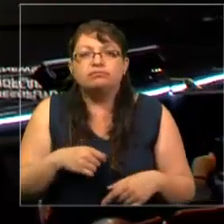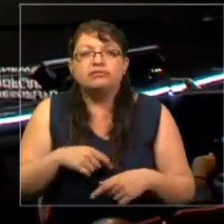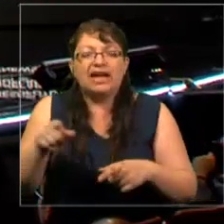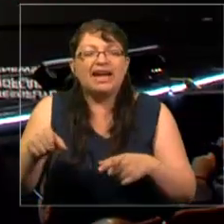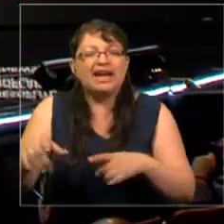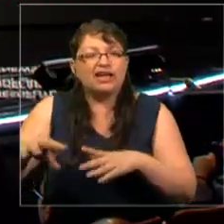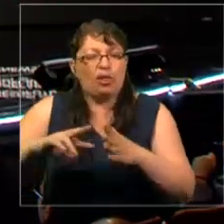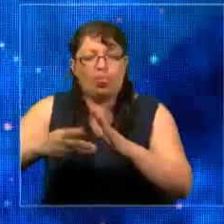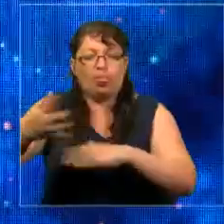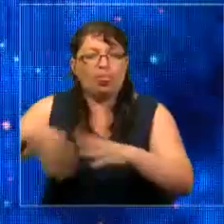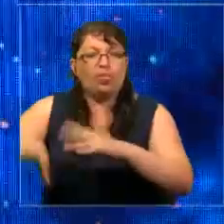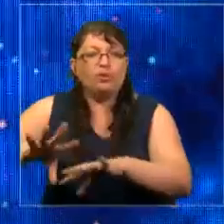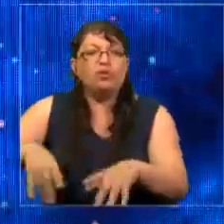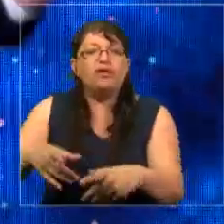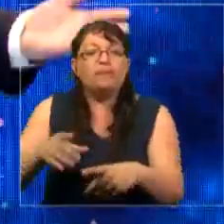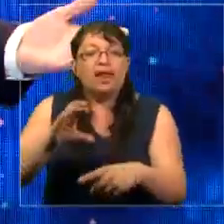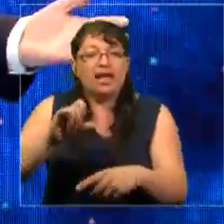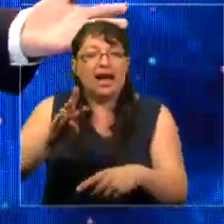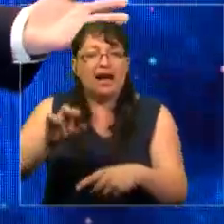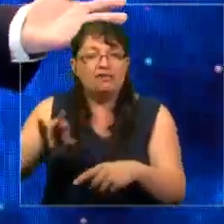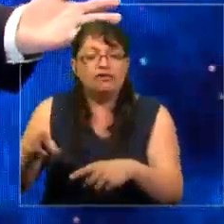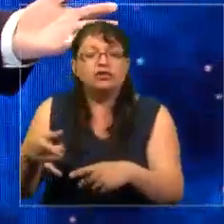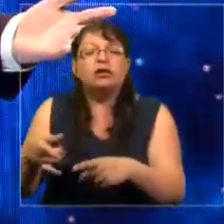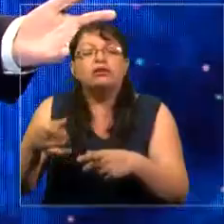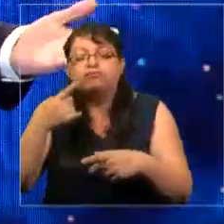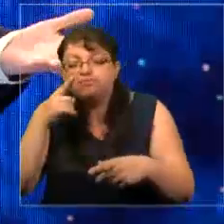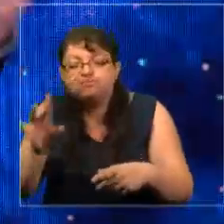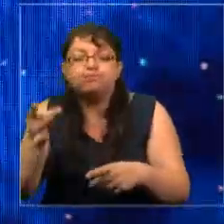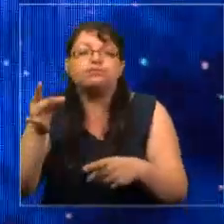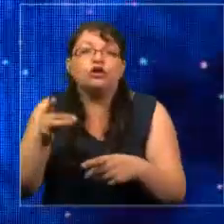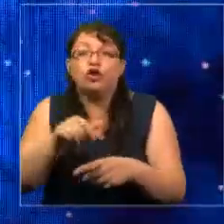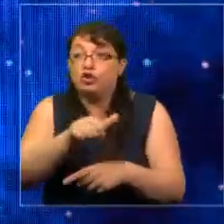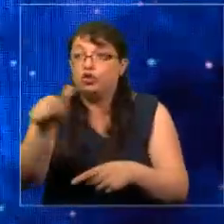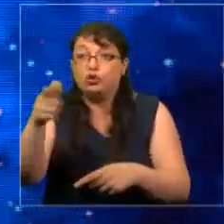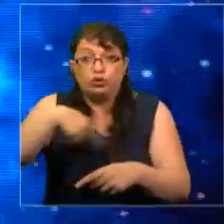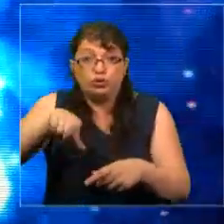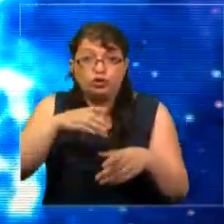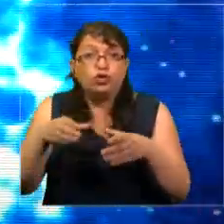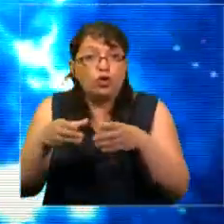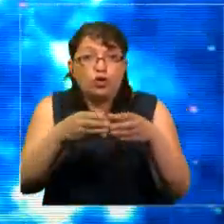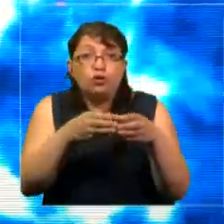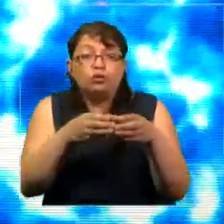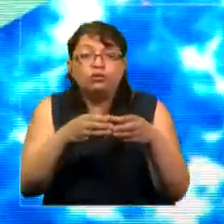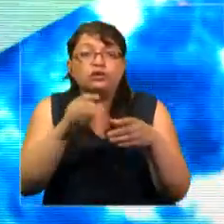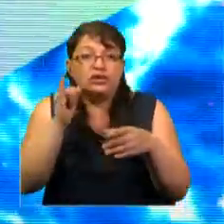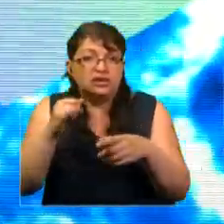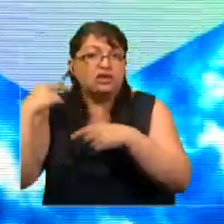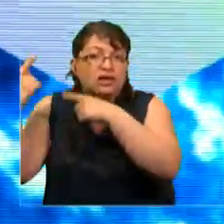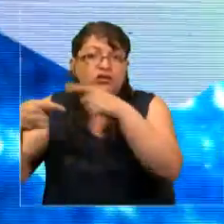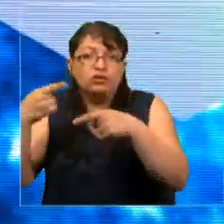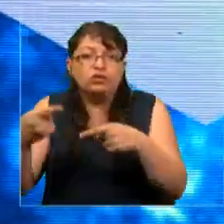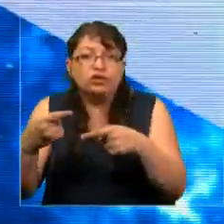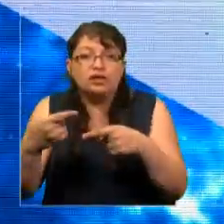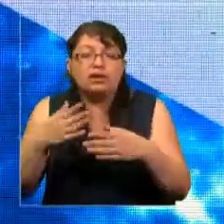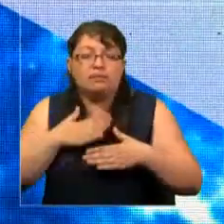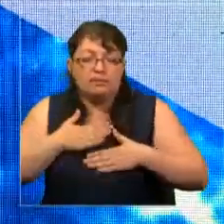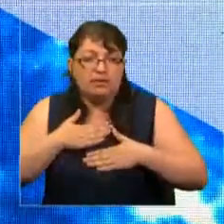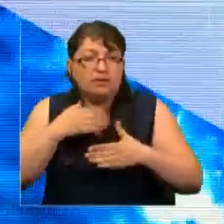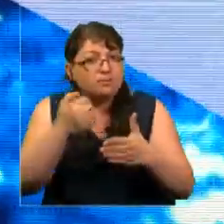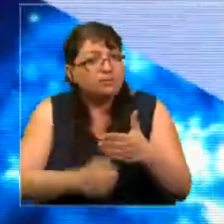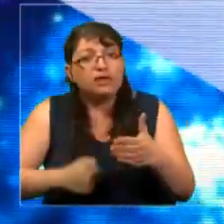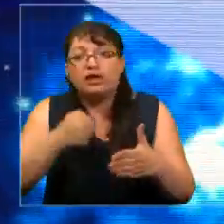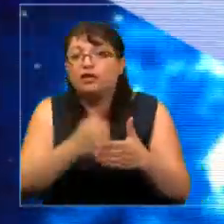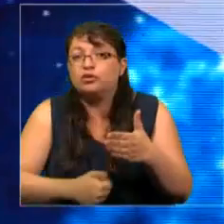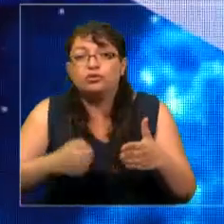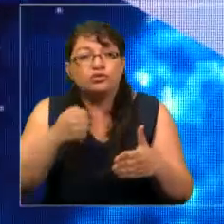Cambridge Analytica? Y nos contó a todos, realmente. Estamos aquí todos juntos. Sí, es una historia sobre mi lucha de